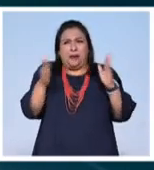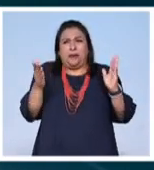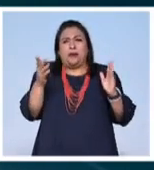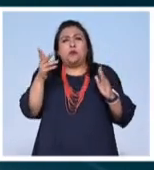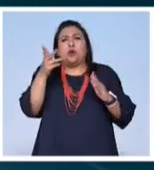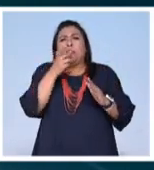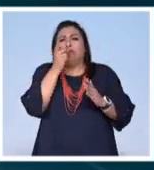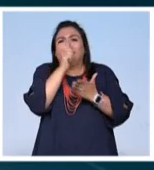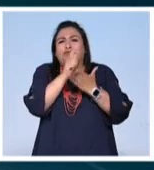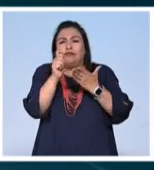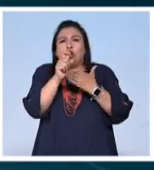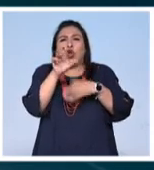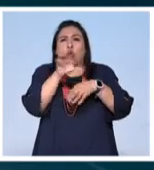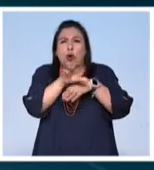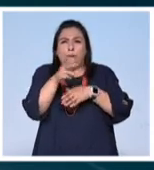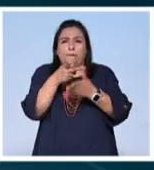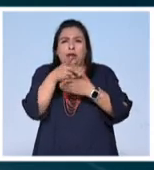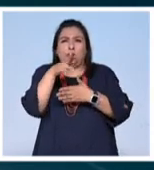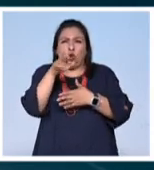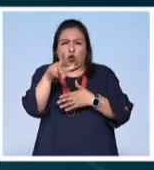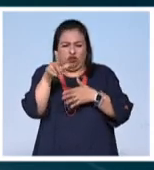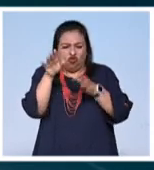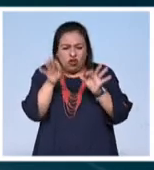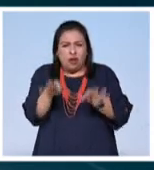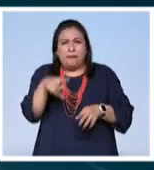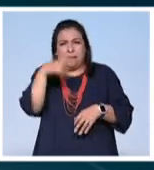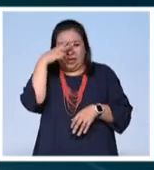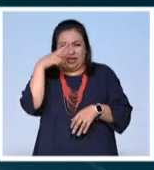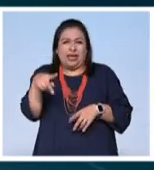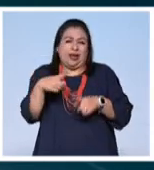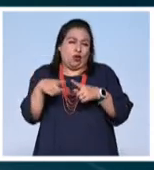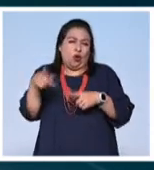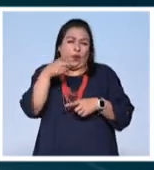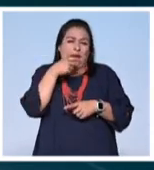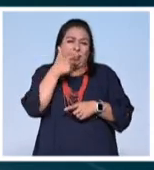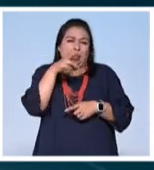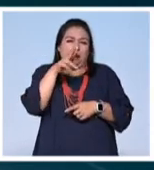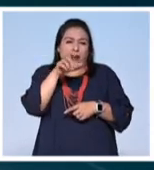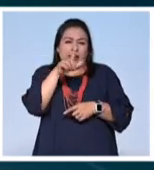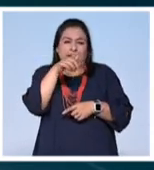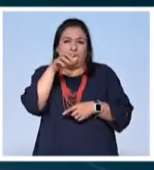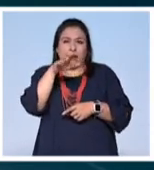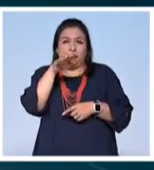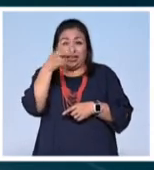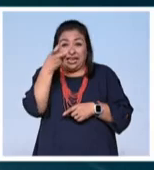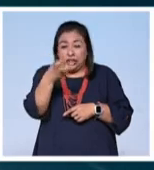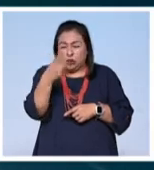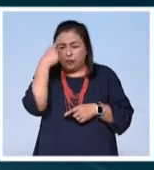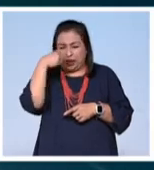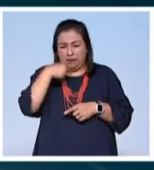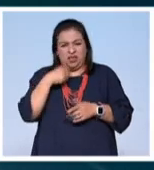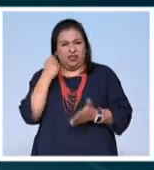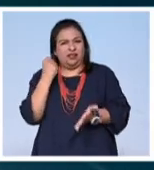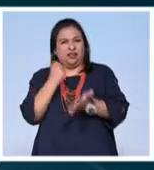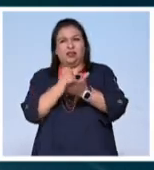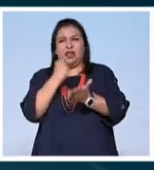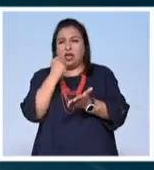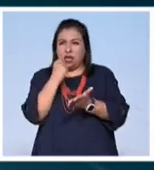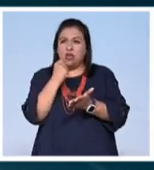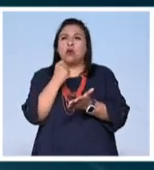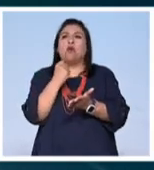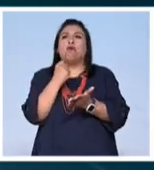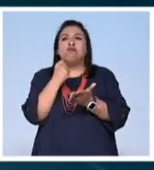colombiano premio Nobel mexicano como es Gabriel García Márquez y para mí eso fue el sello que